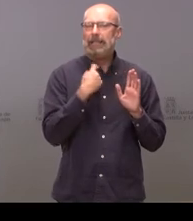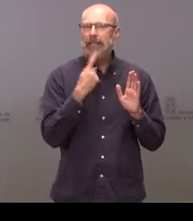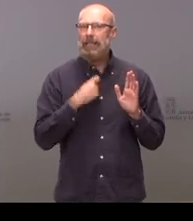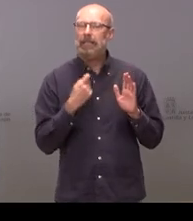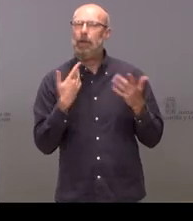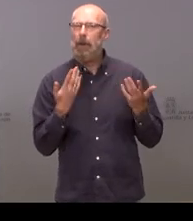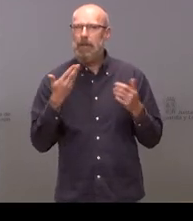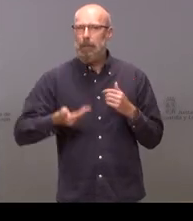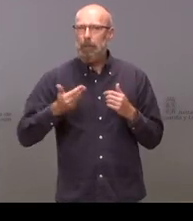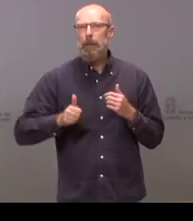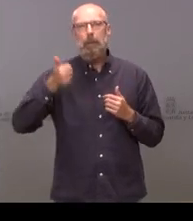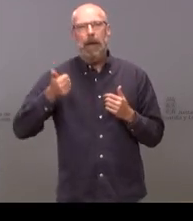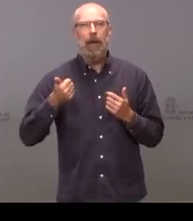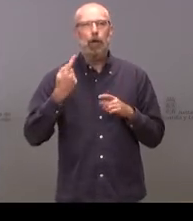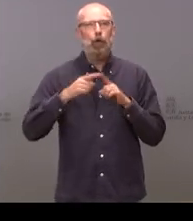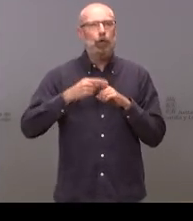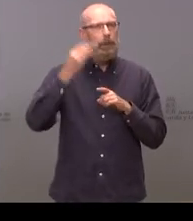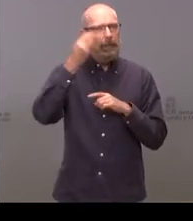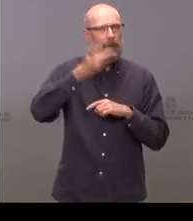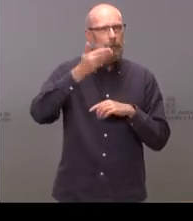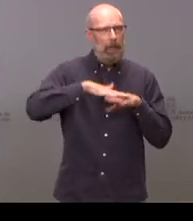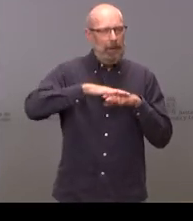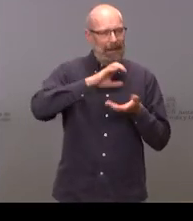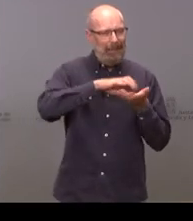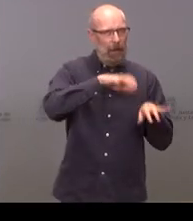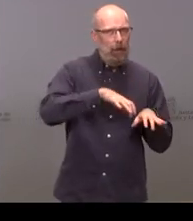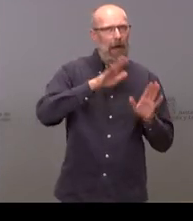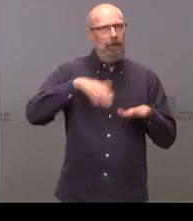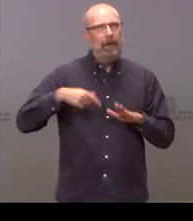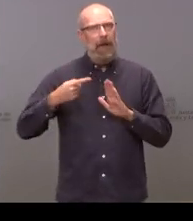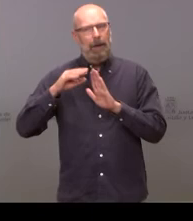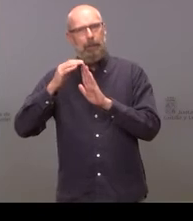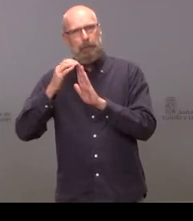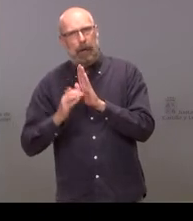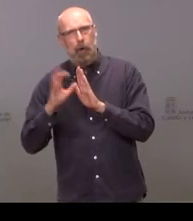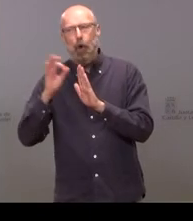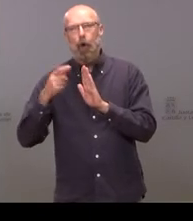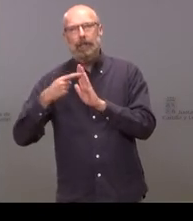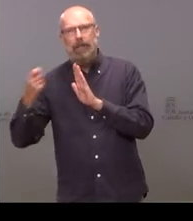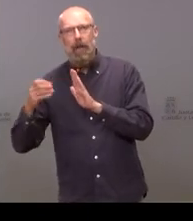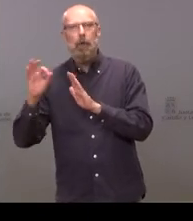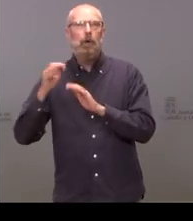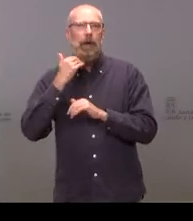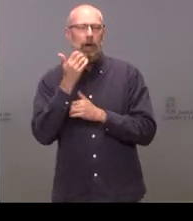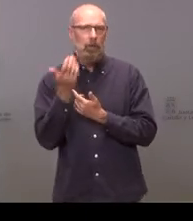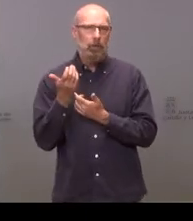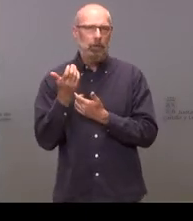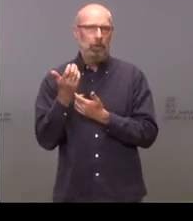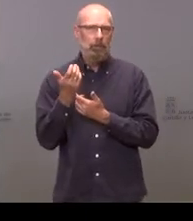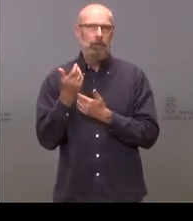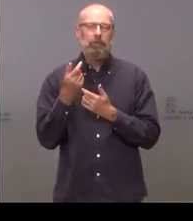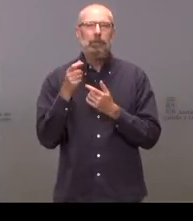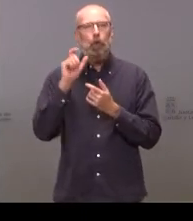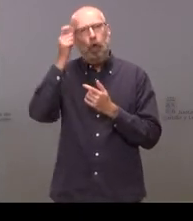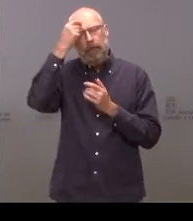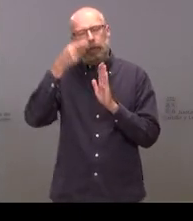esas partidas se consideraba importantes para la comunidad y que se han visto mermadas o que no han sido potenciadas como se esperaba